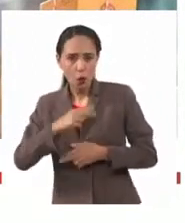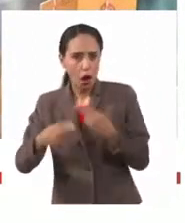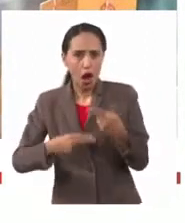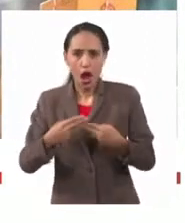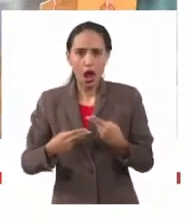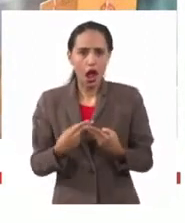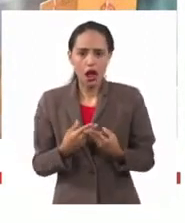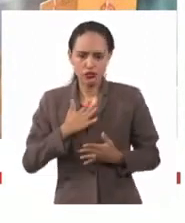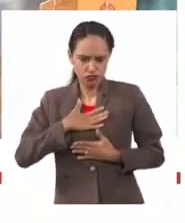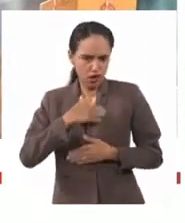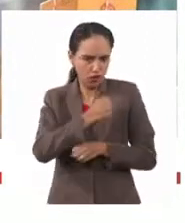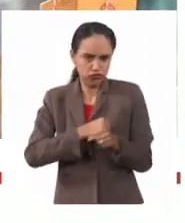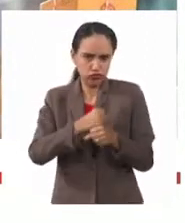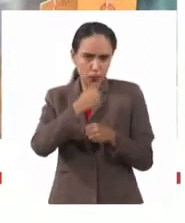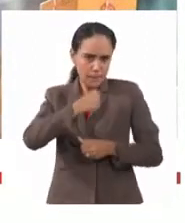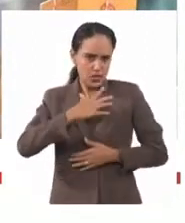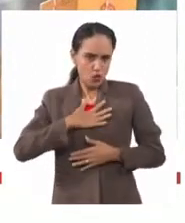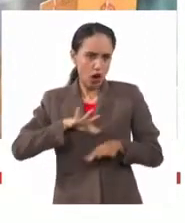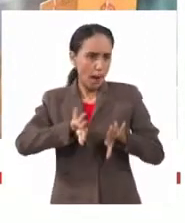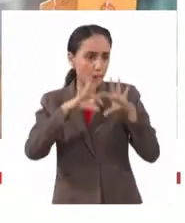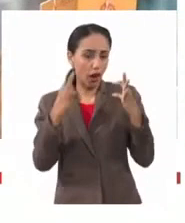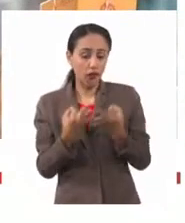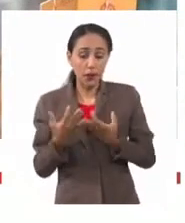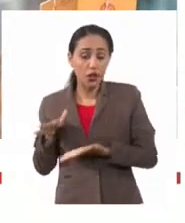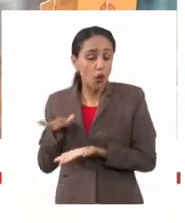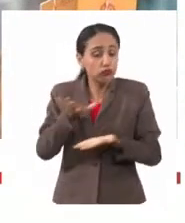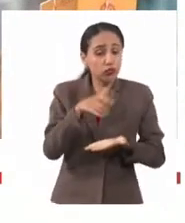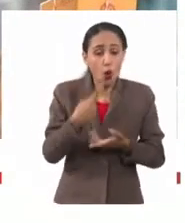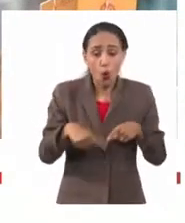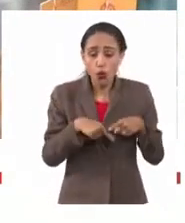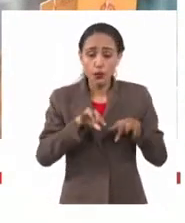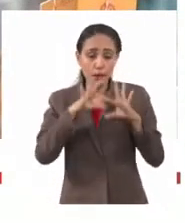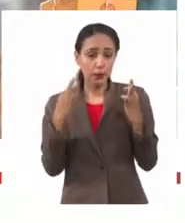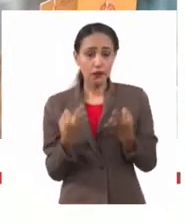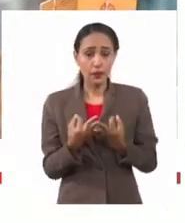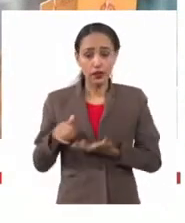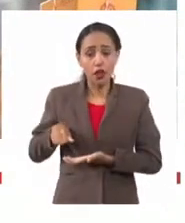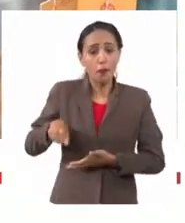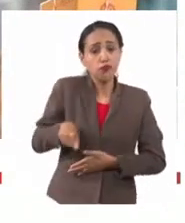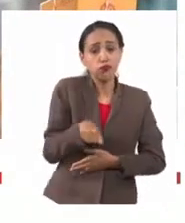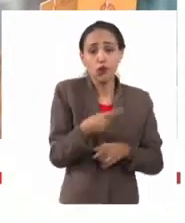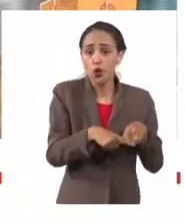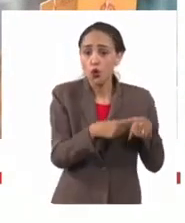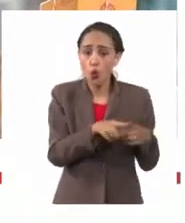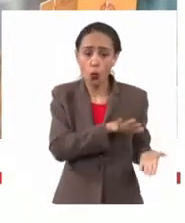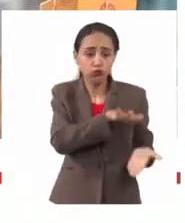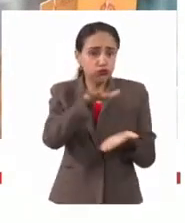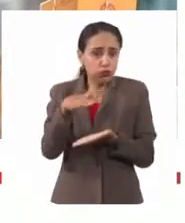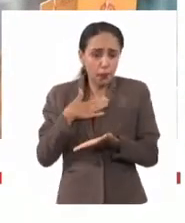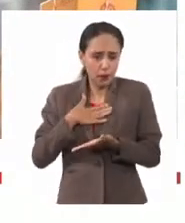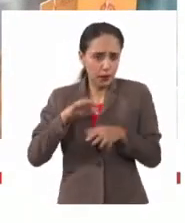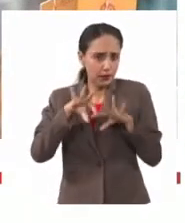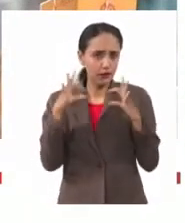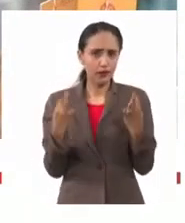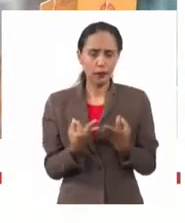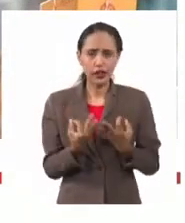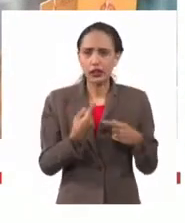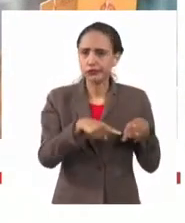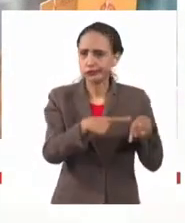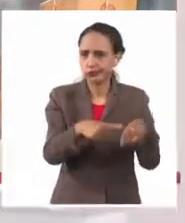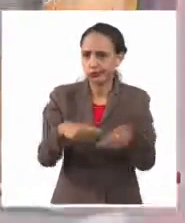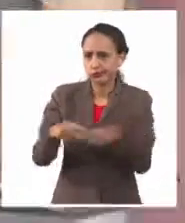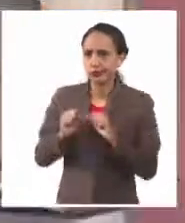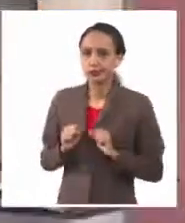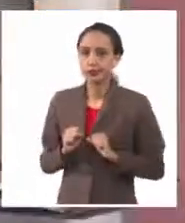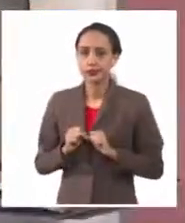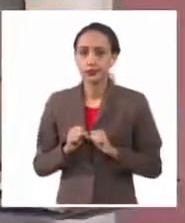uso personal familiar o del hogar, mediante equipaje, envío, entre otros que se encuentran autorizados. Esta es